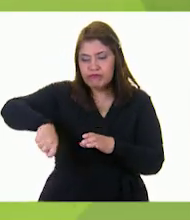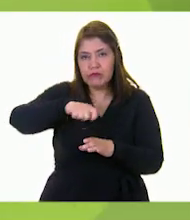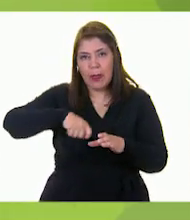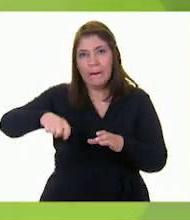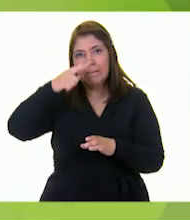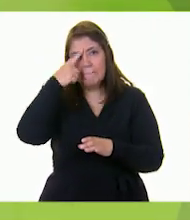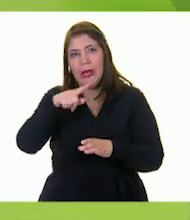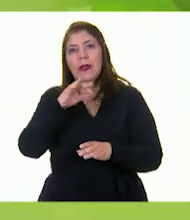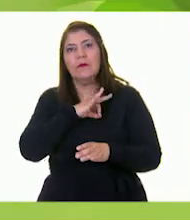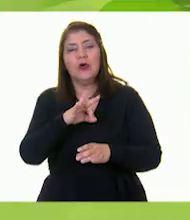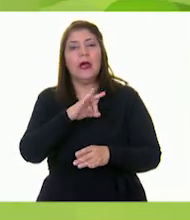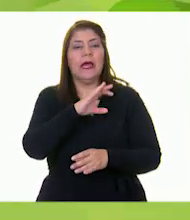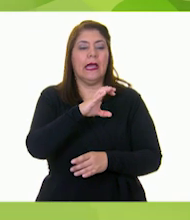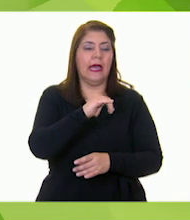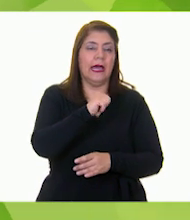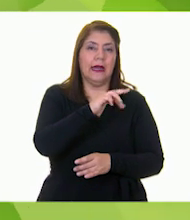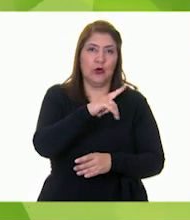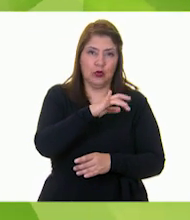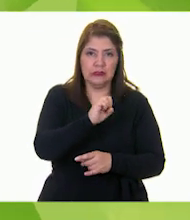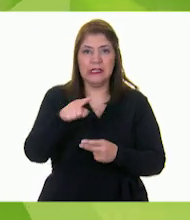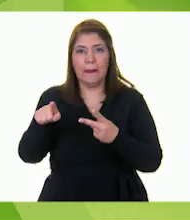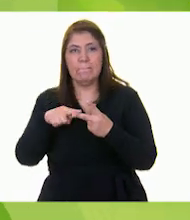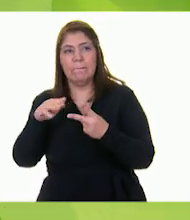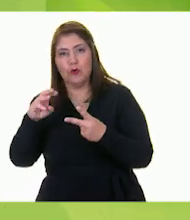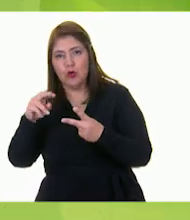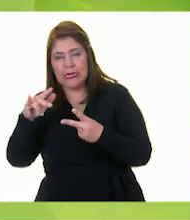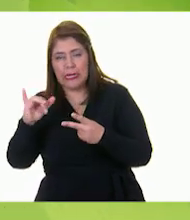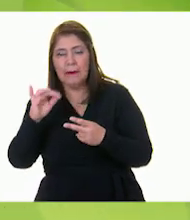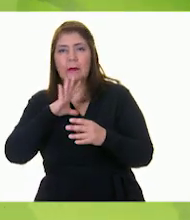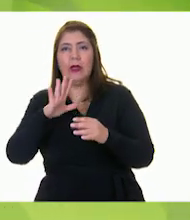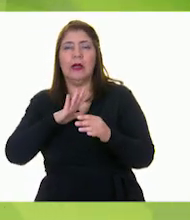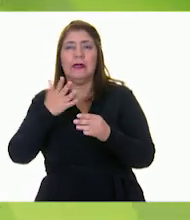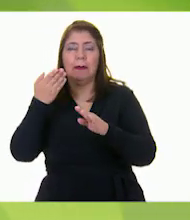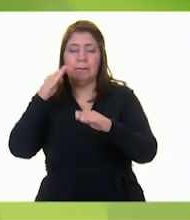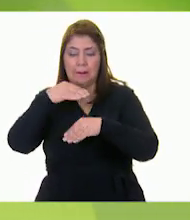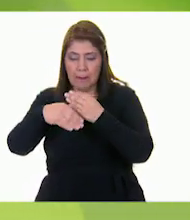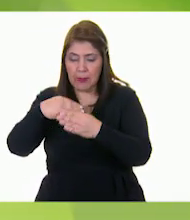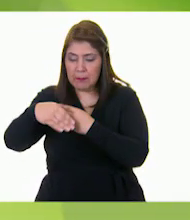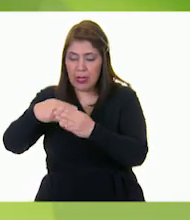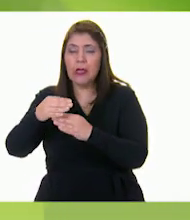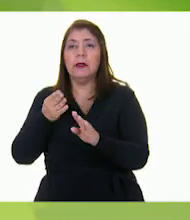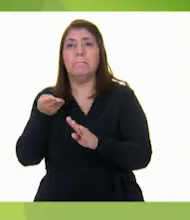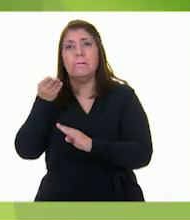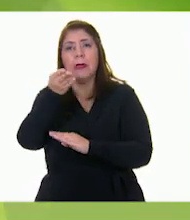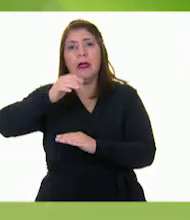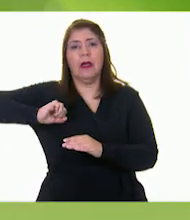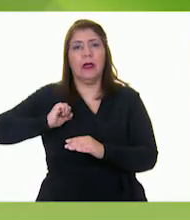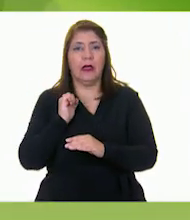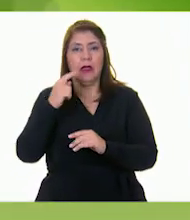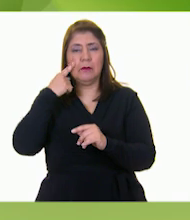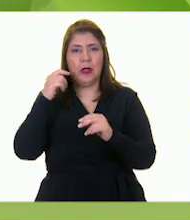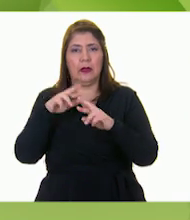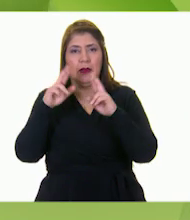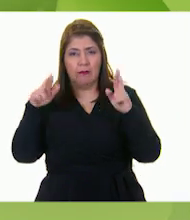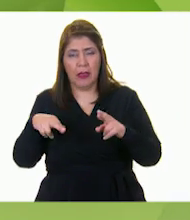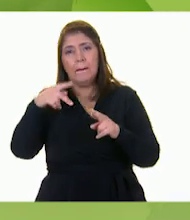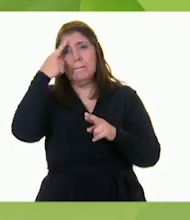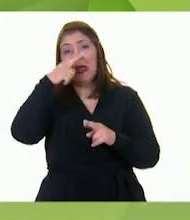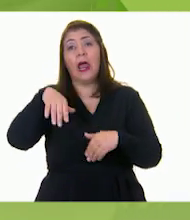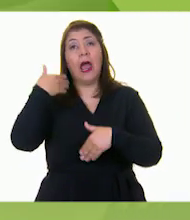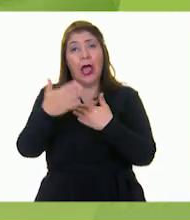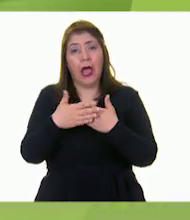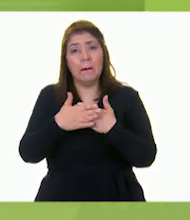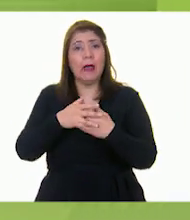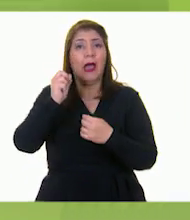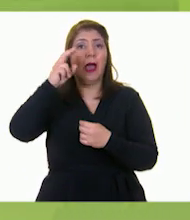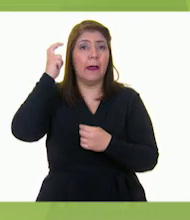y Mónica. Las envolvieron y las metieron en el refrigerador y pronto estarían listas para irse con ellos en sus